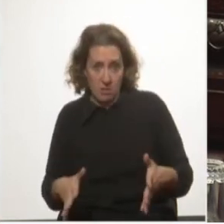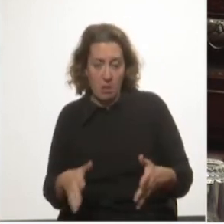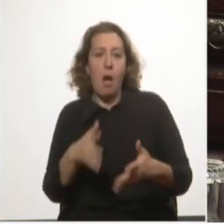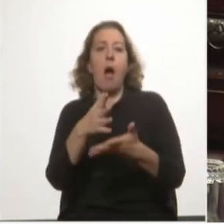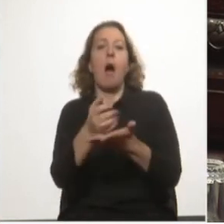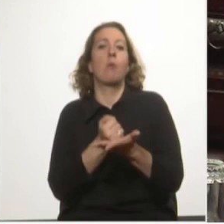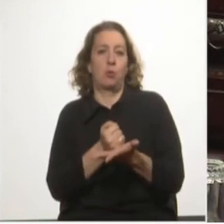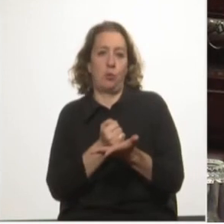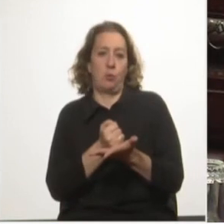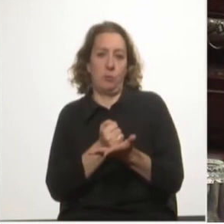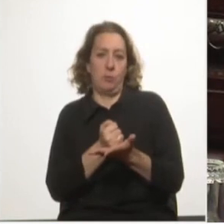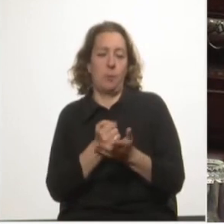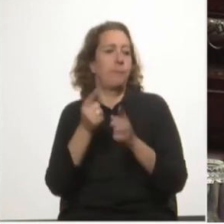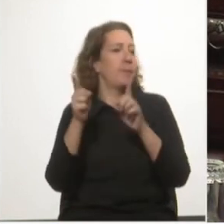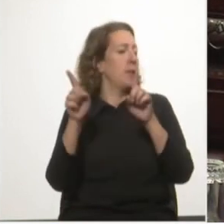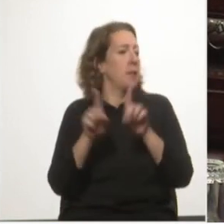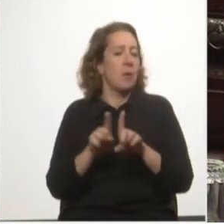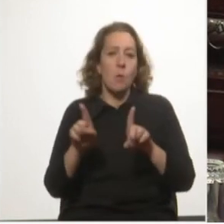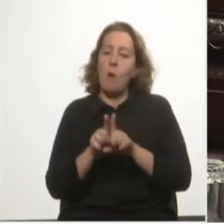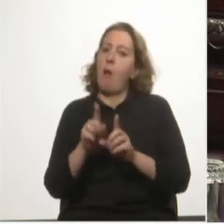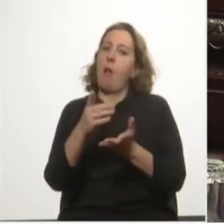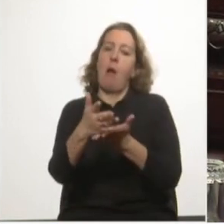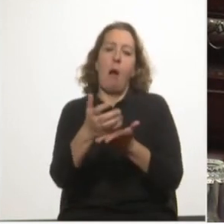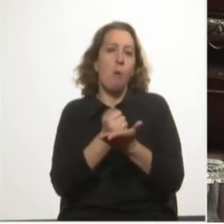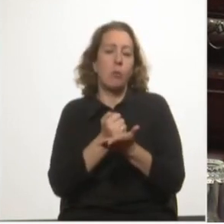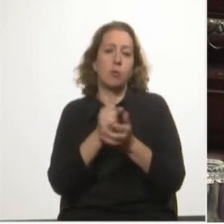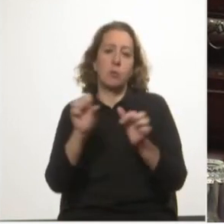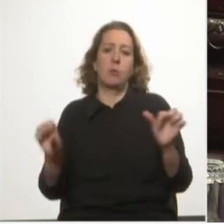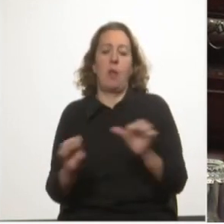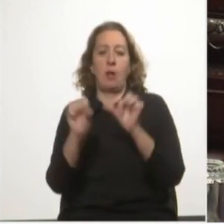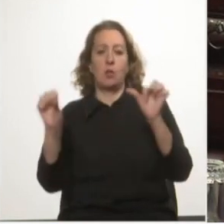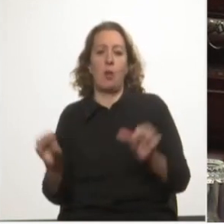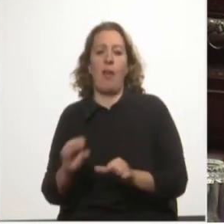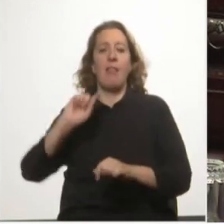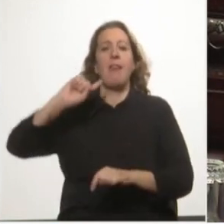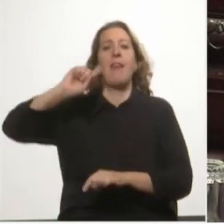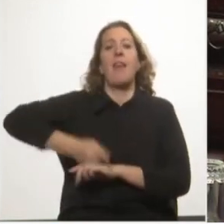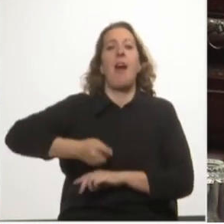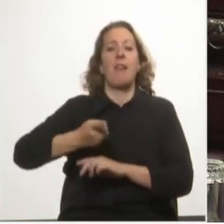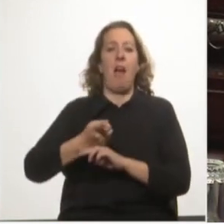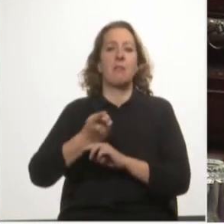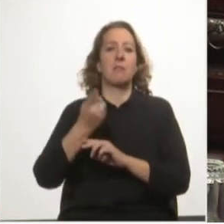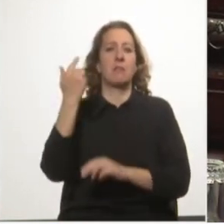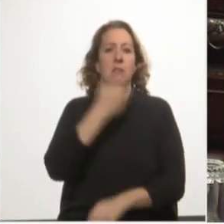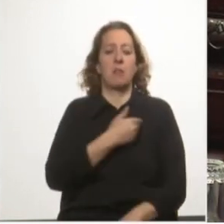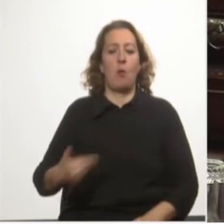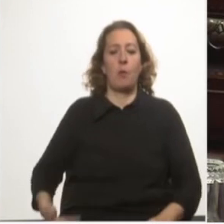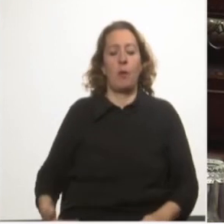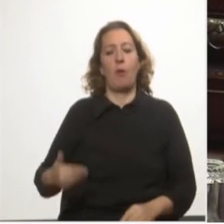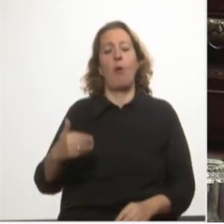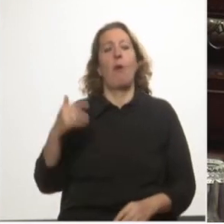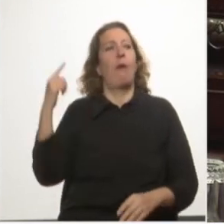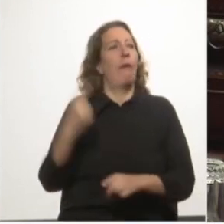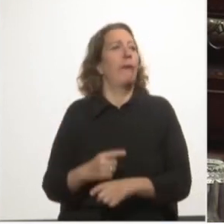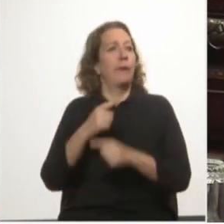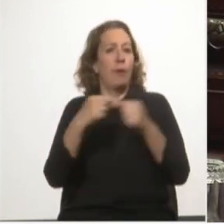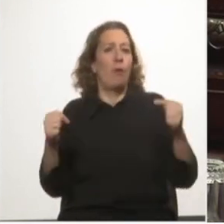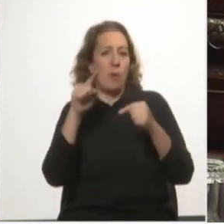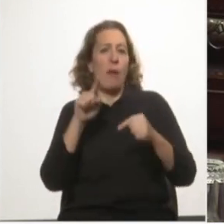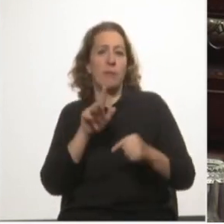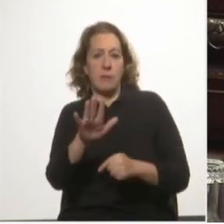al igual que es abusivo el accionar de jerarcas de gobierno que toman estas resoluciones con un